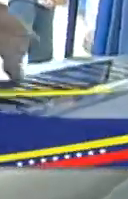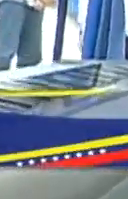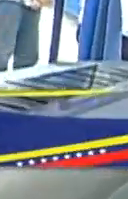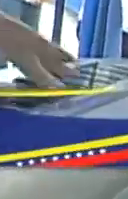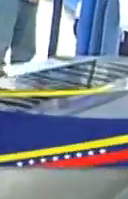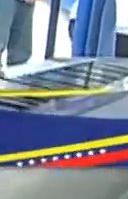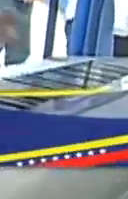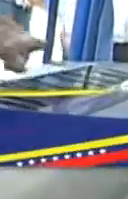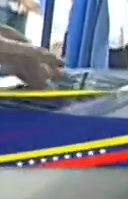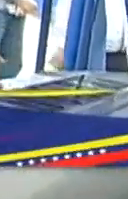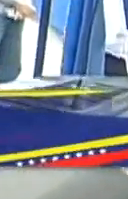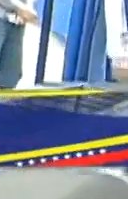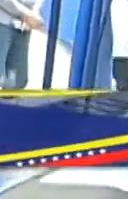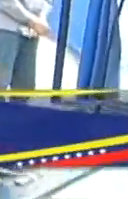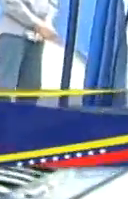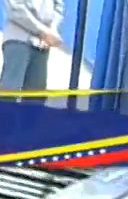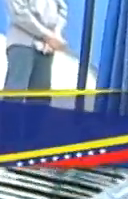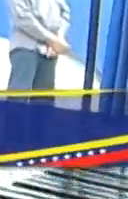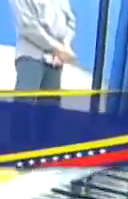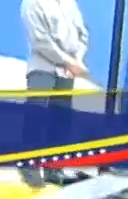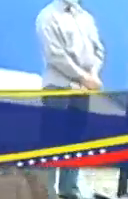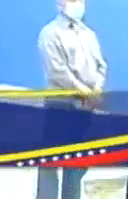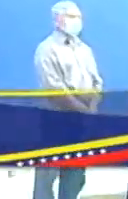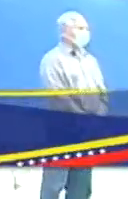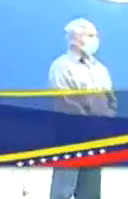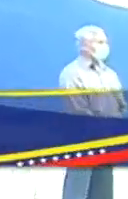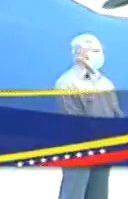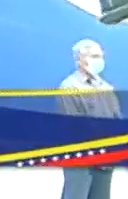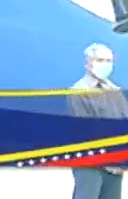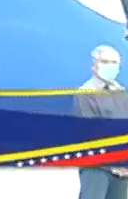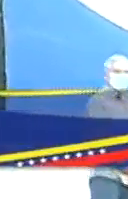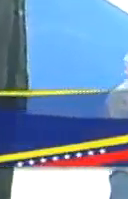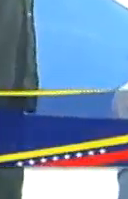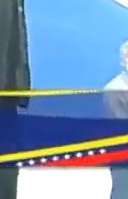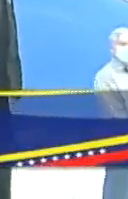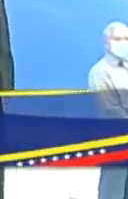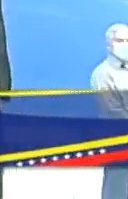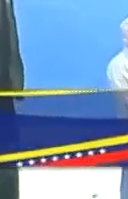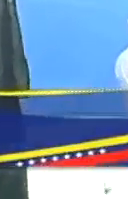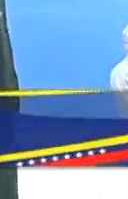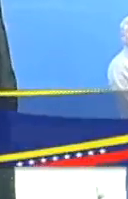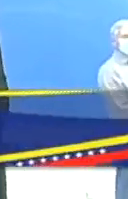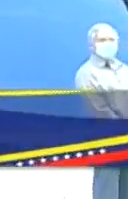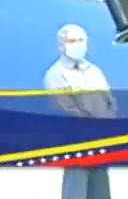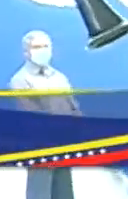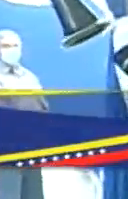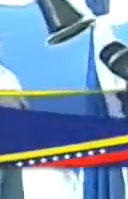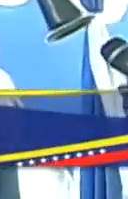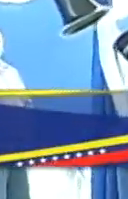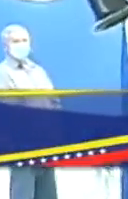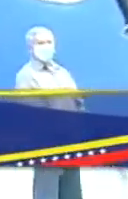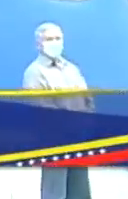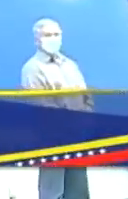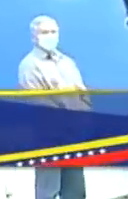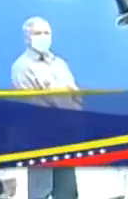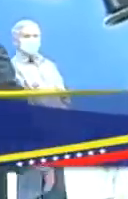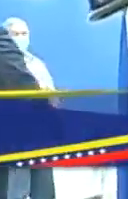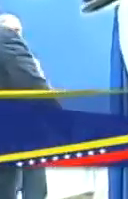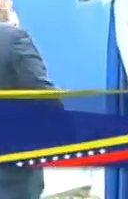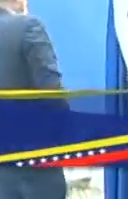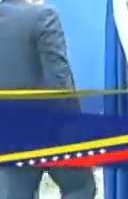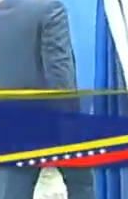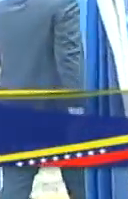política también de autoconstrucción que hace partícipe al pueblo venezolano de la construcción de cada una de estas viviendas. El día de hoy